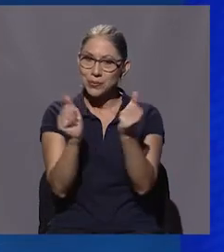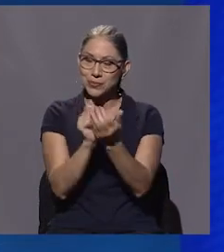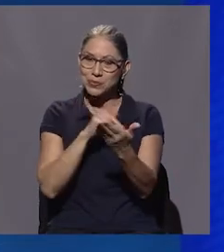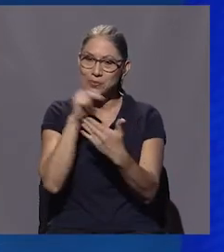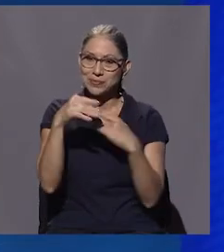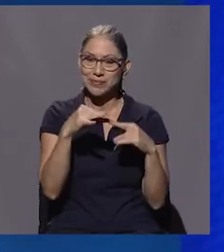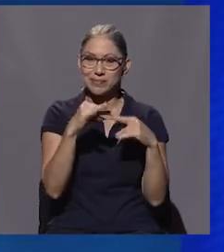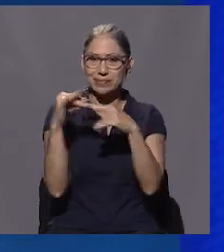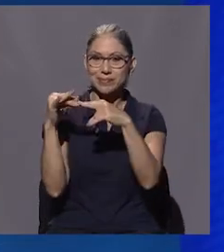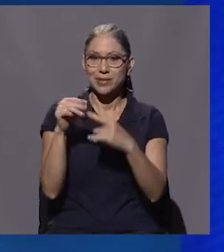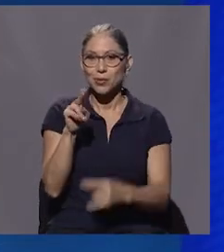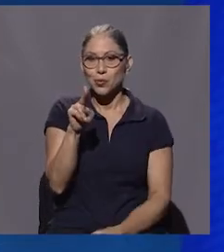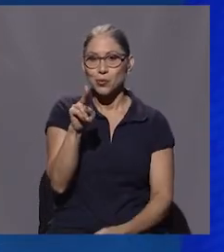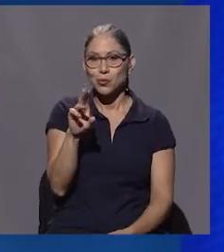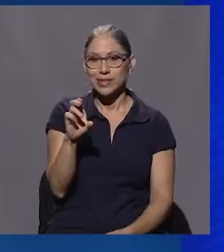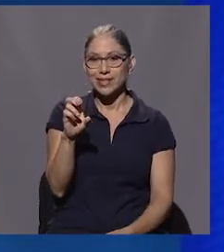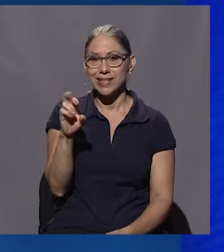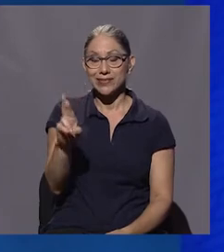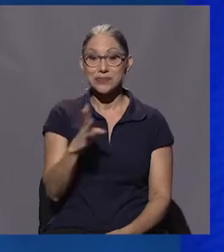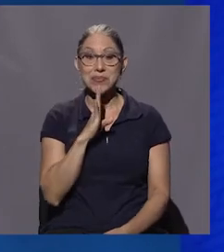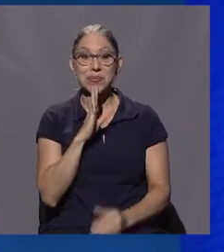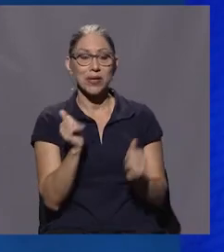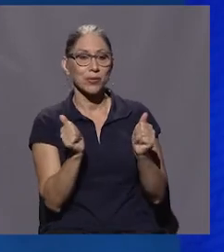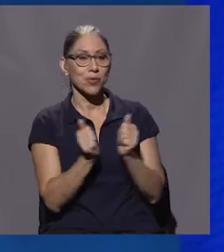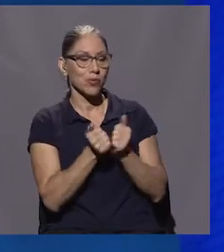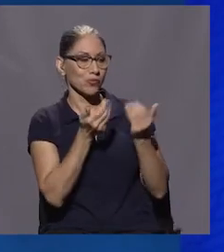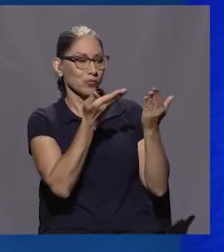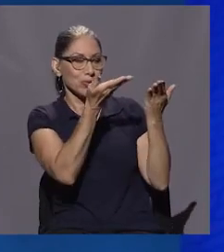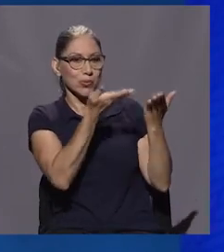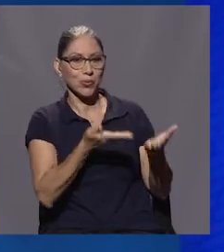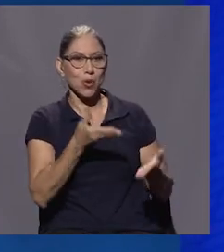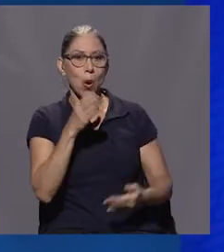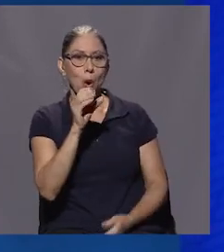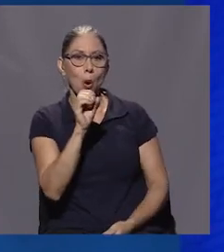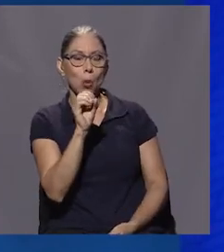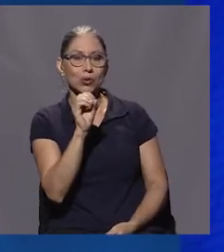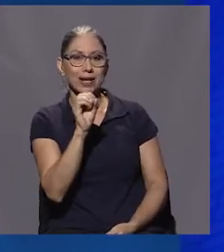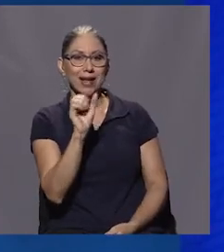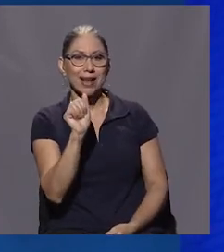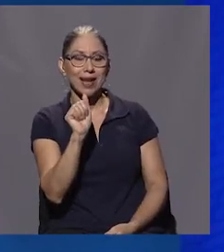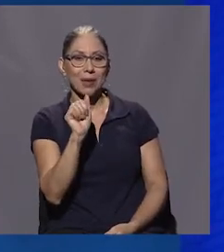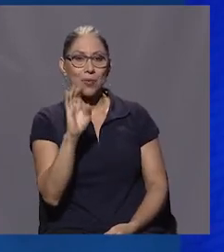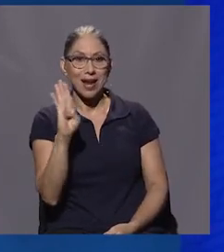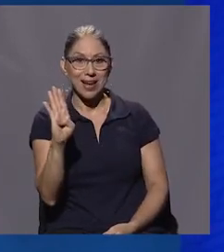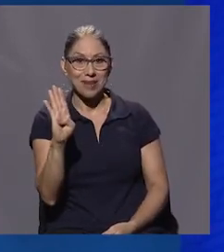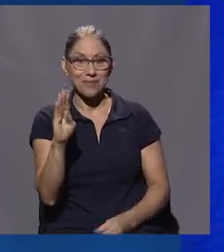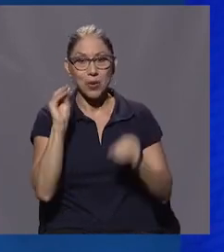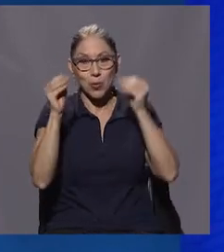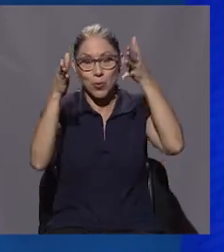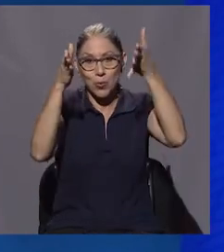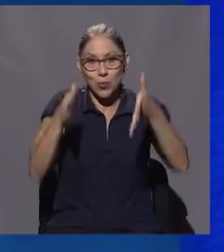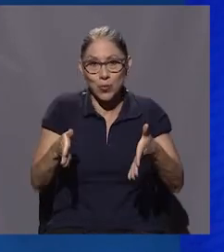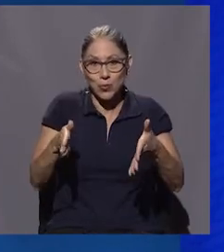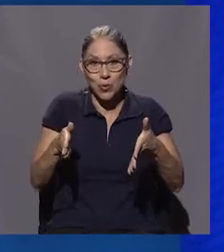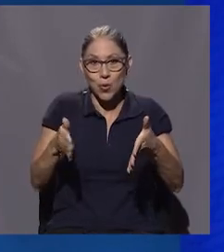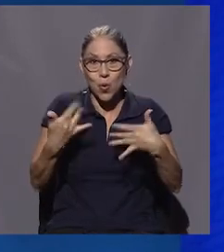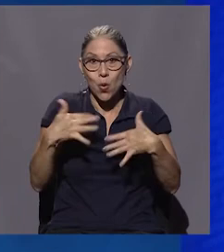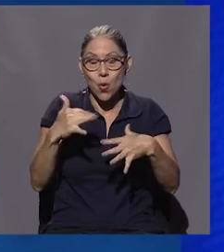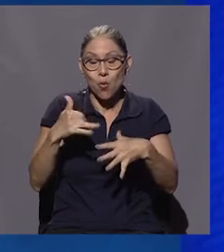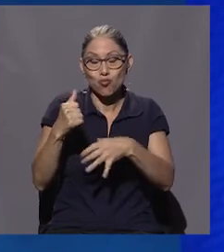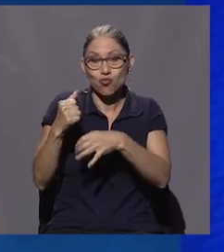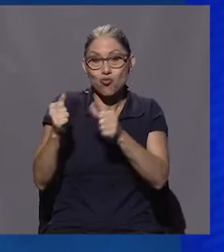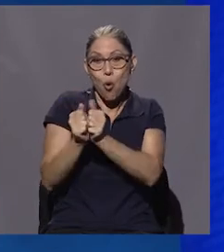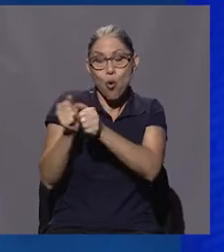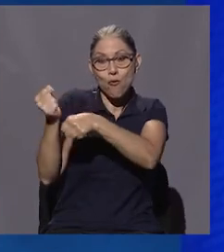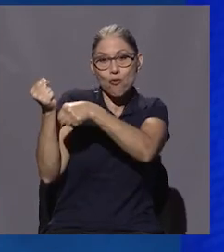Regresamos a Especiales UCR. Estoy conversando con don Oscar Aguilar Burgarelli, el catedrático cofundador de la UNA y de la UNED.